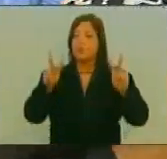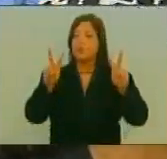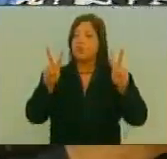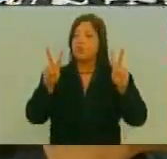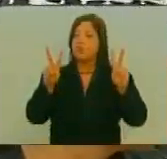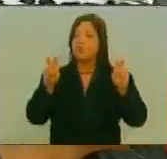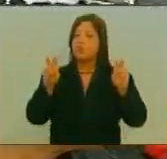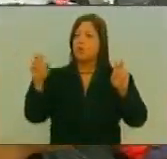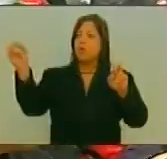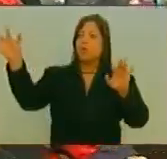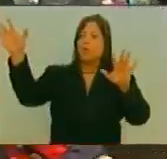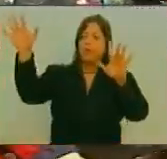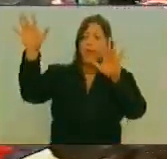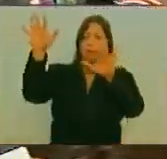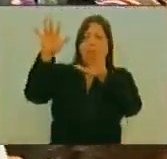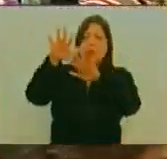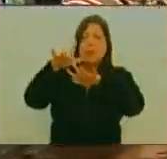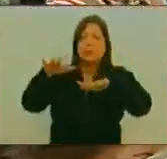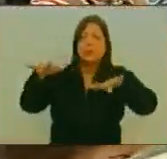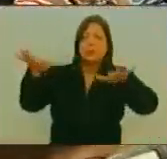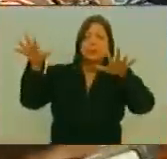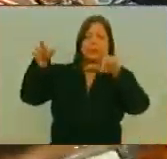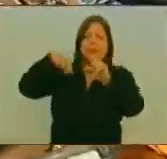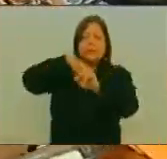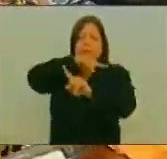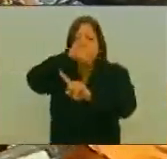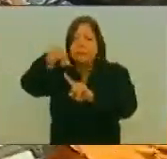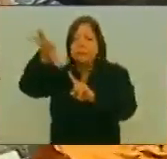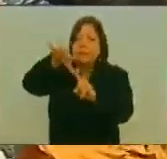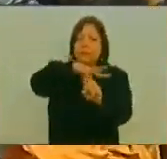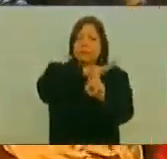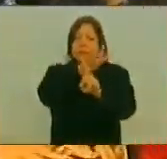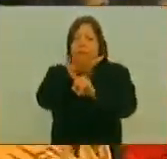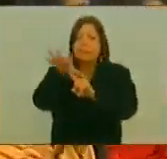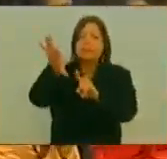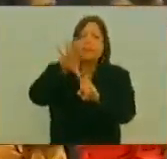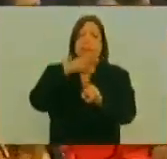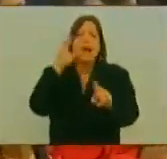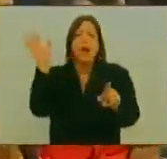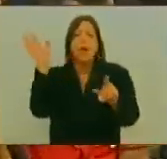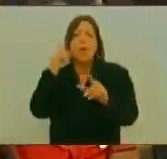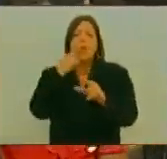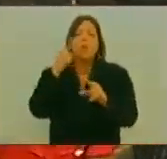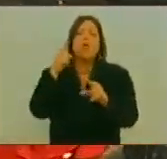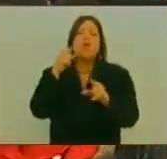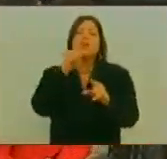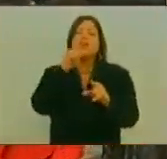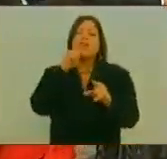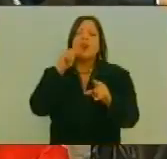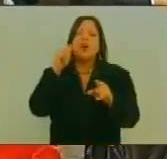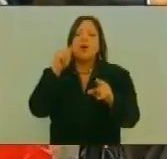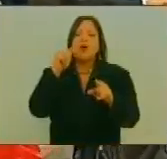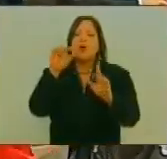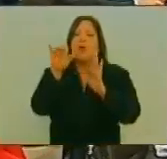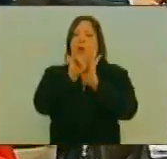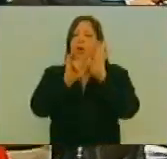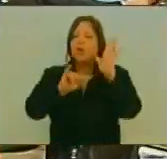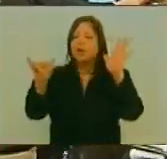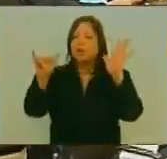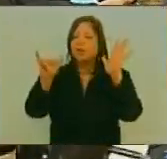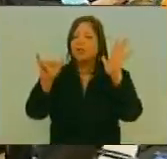Fantasma Está recorriendo el mundo Y es el fantasma De la Constituyente